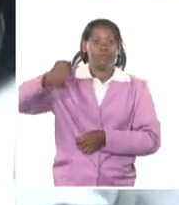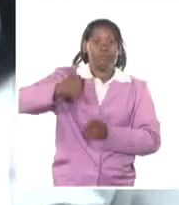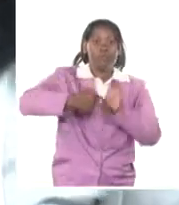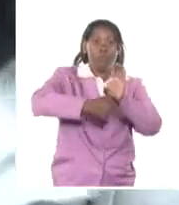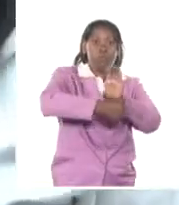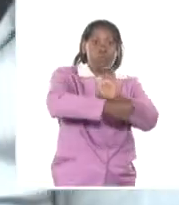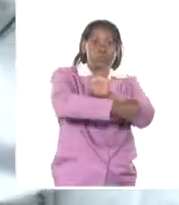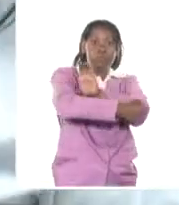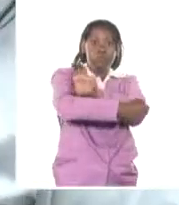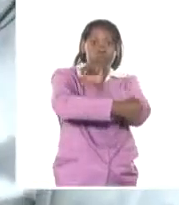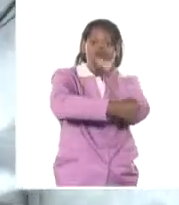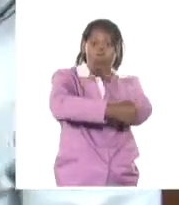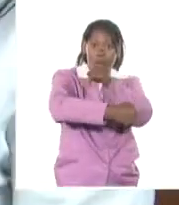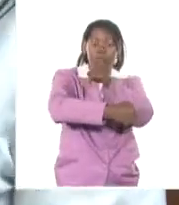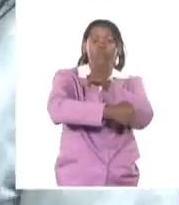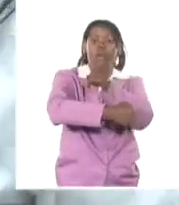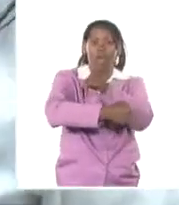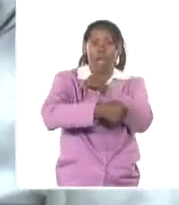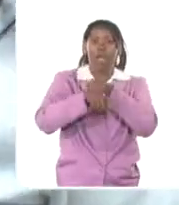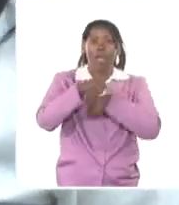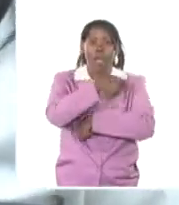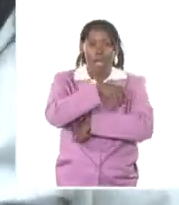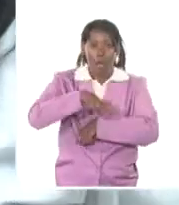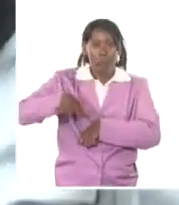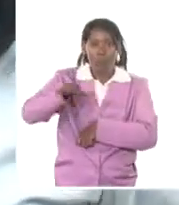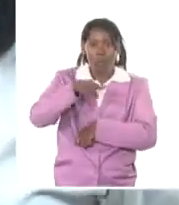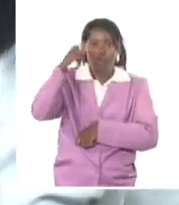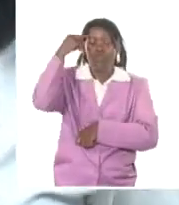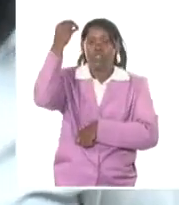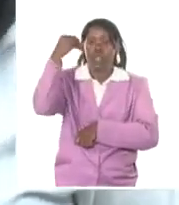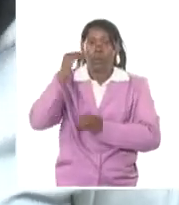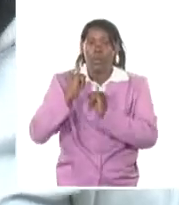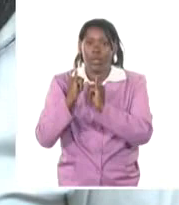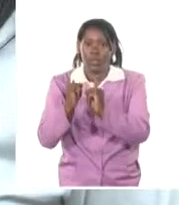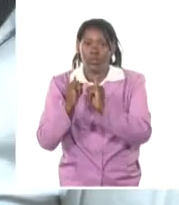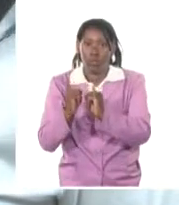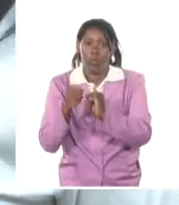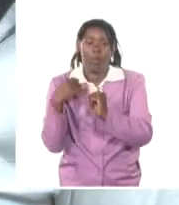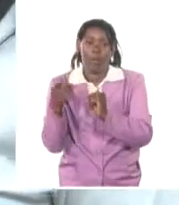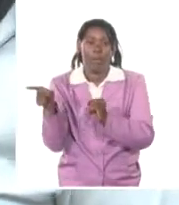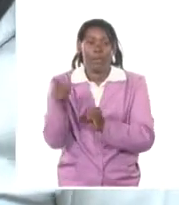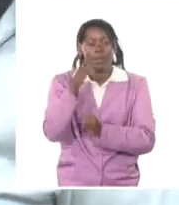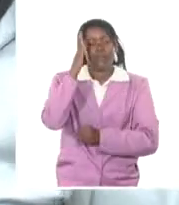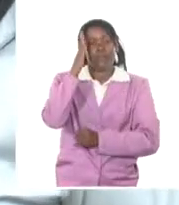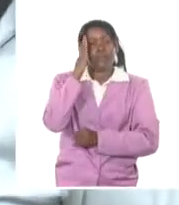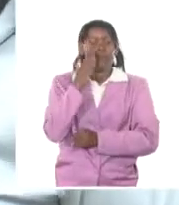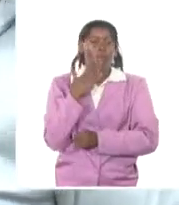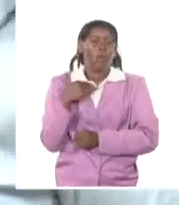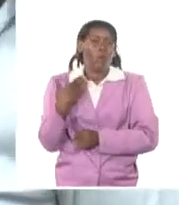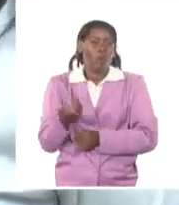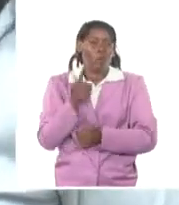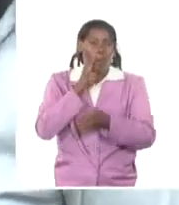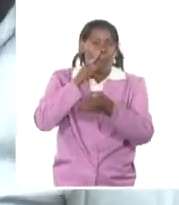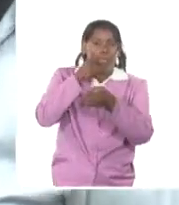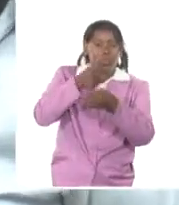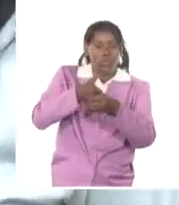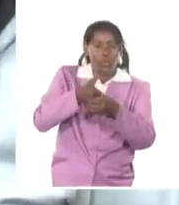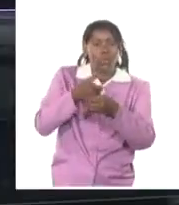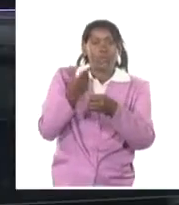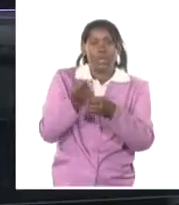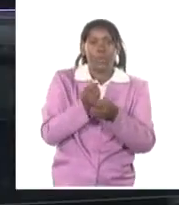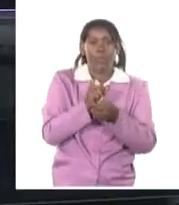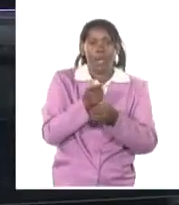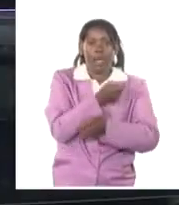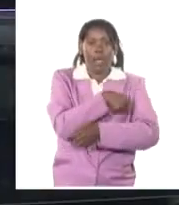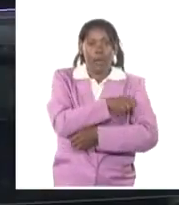cantidad que llega, tiene que conocer nuestro pueblo la cantidad de combustible que va a obtener